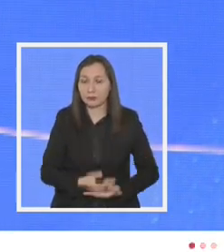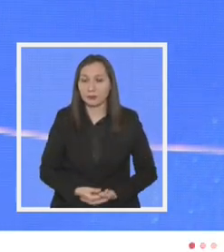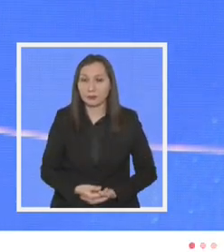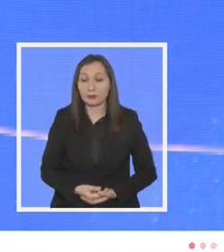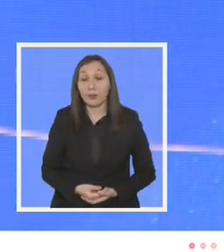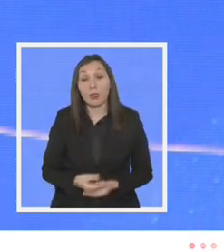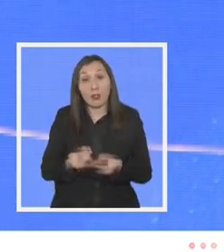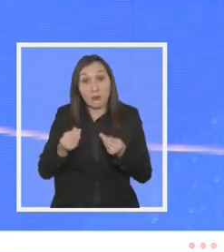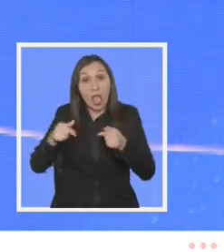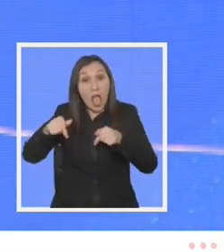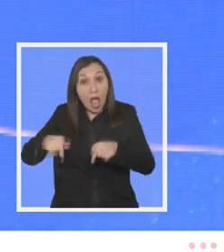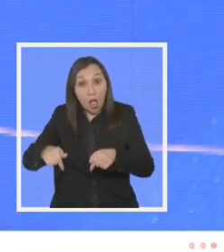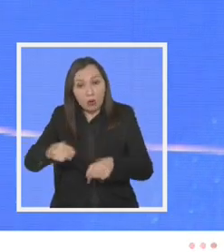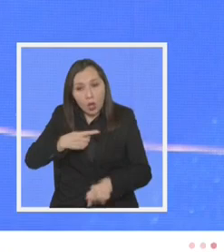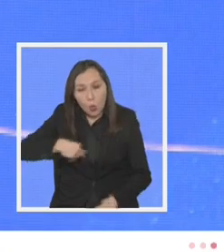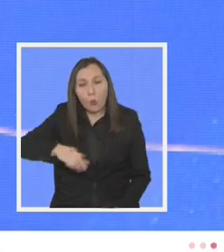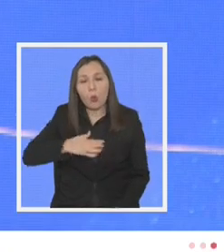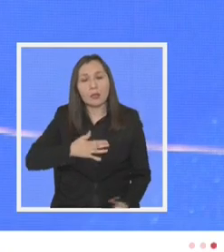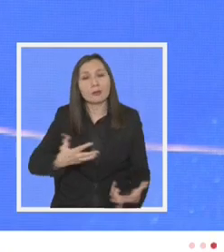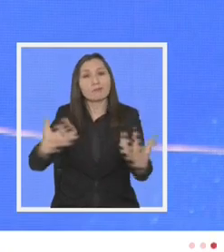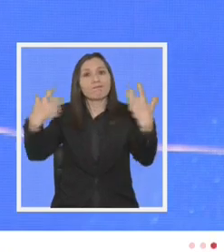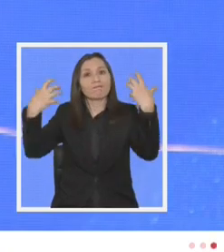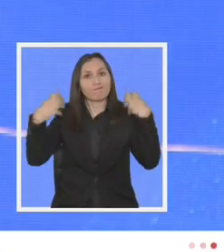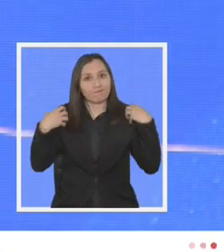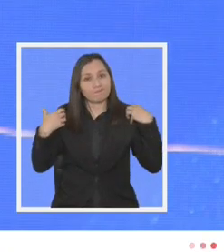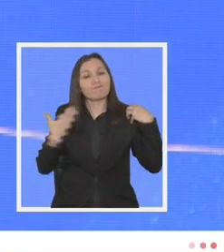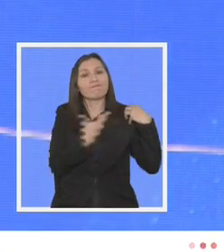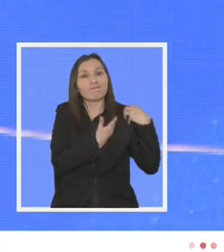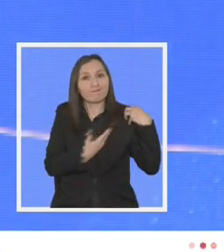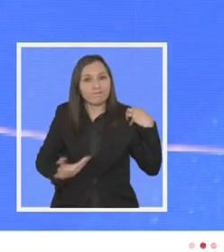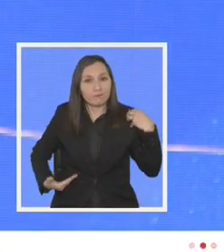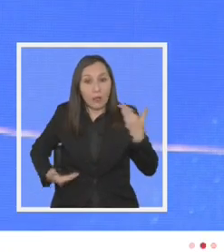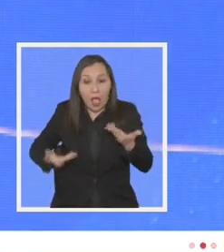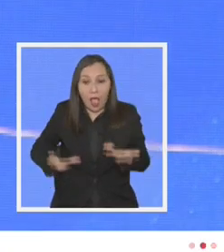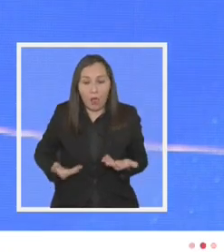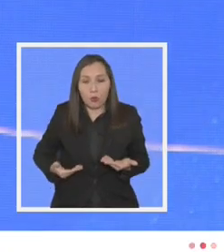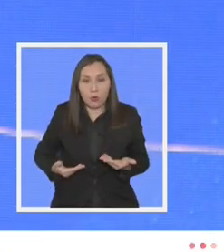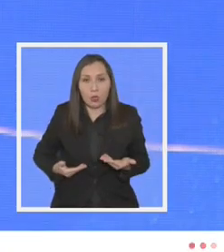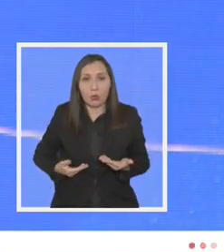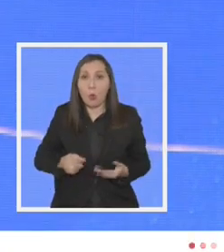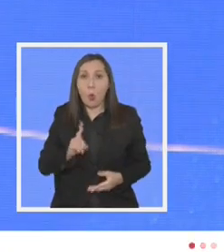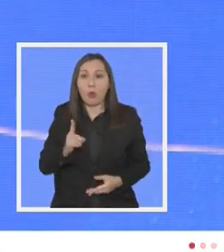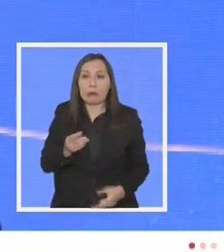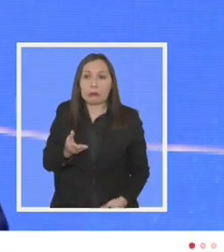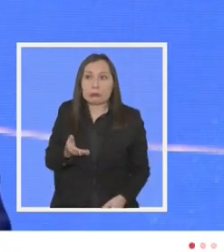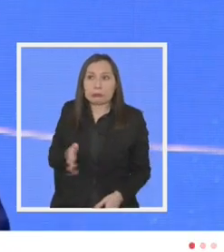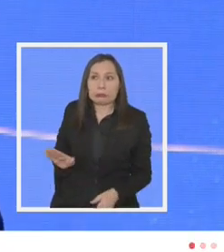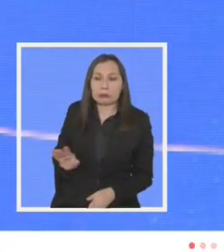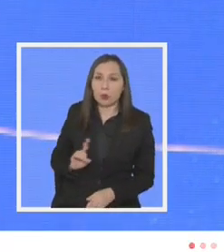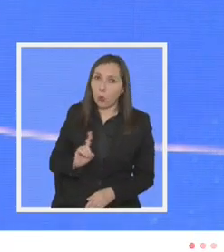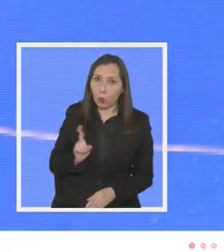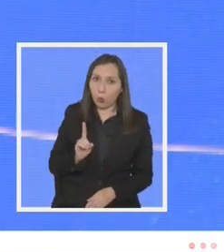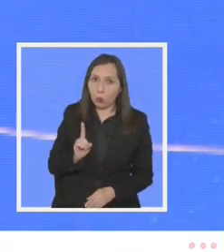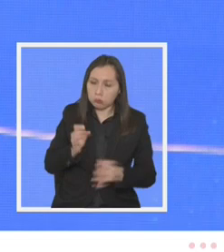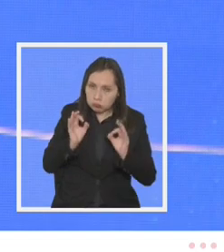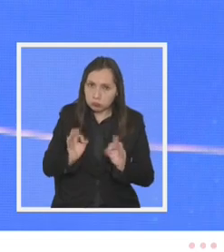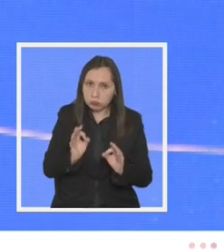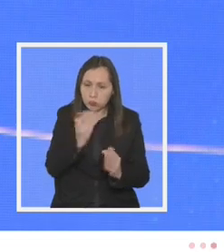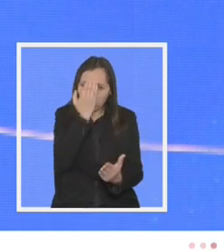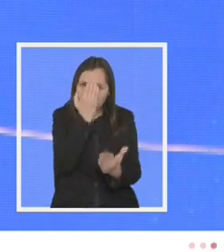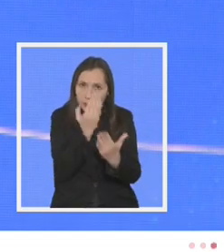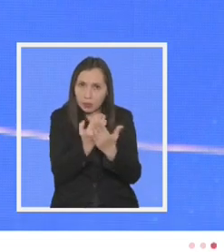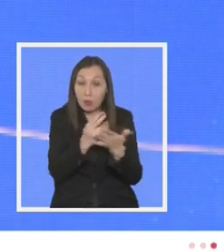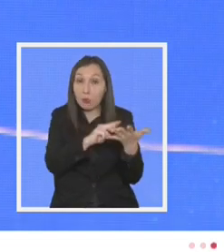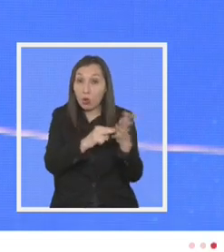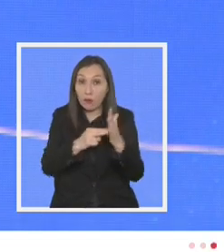y si bien hoy es nuestra responsabilidad como gobierno y en esto no le vamos a hacer el quite la